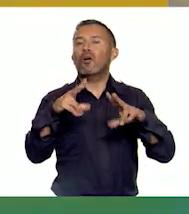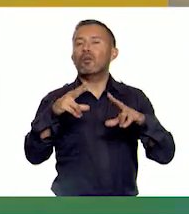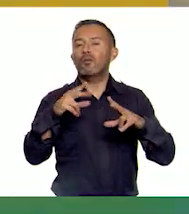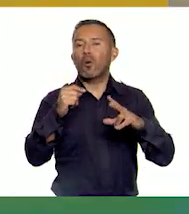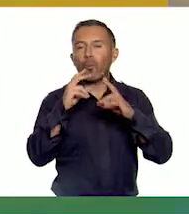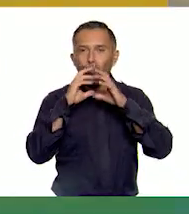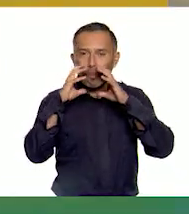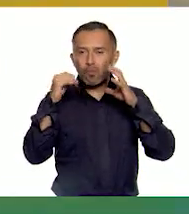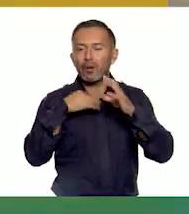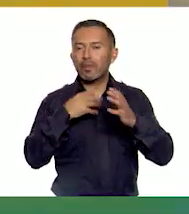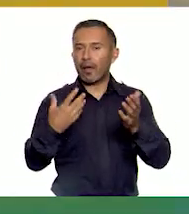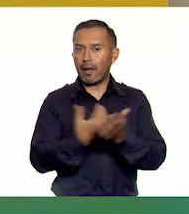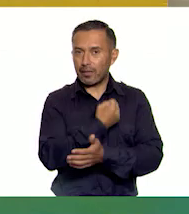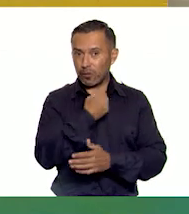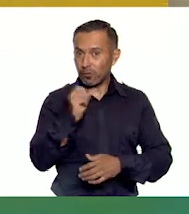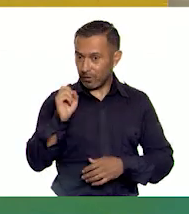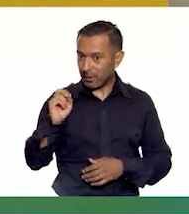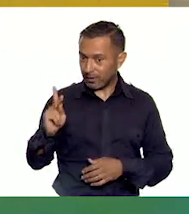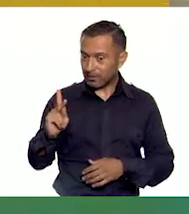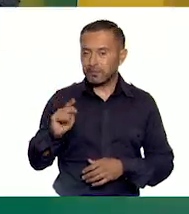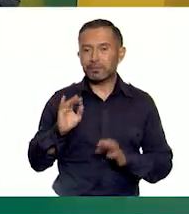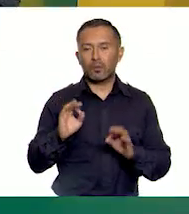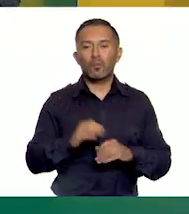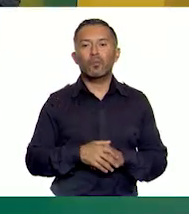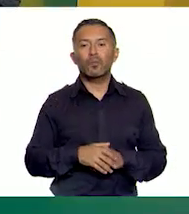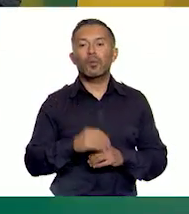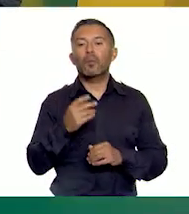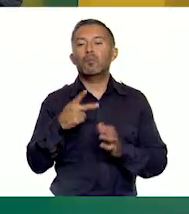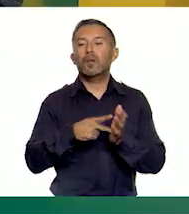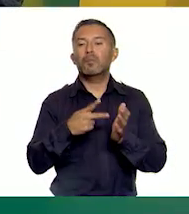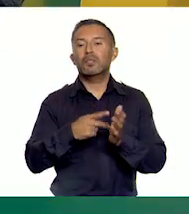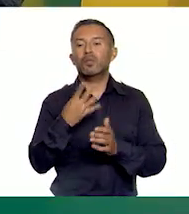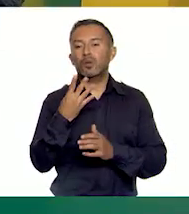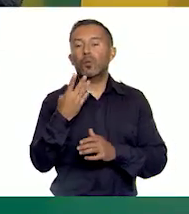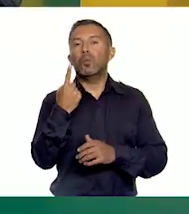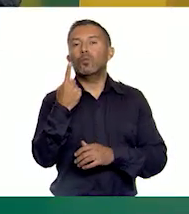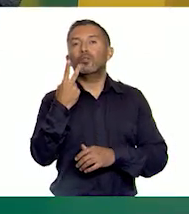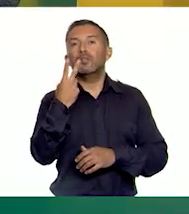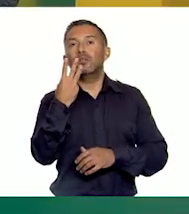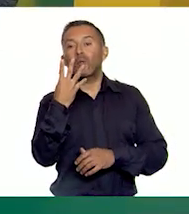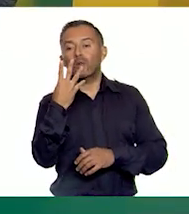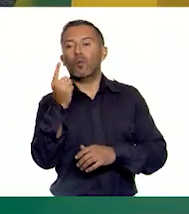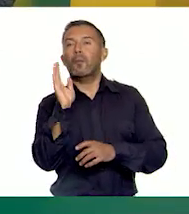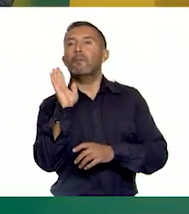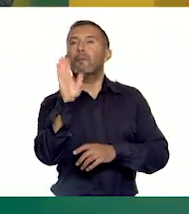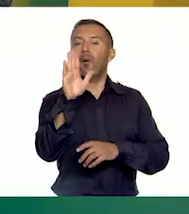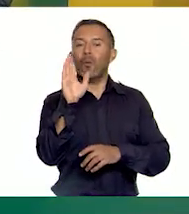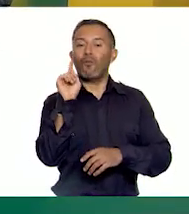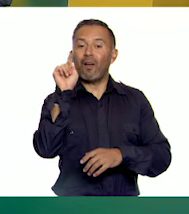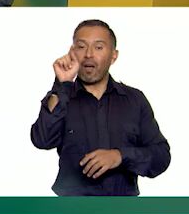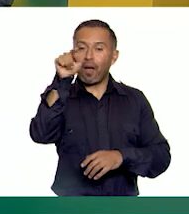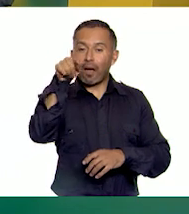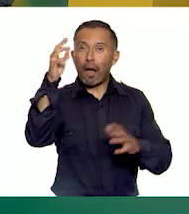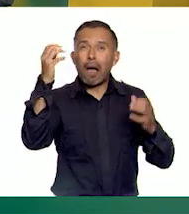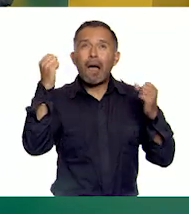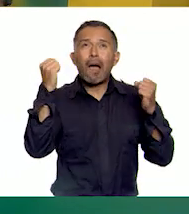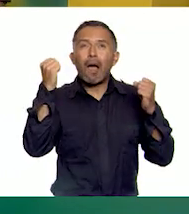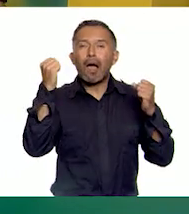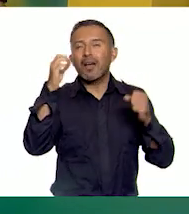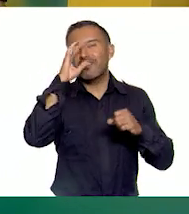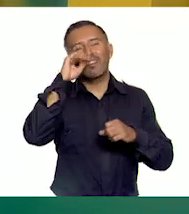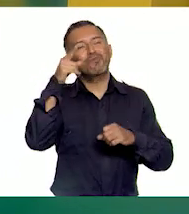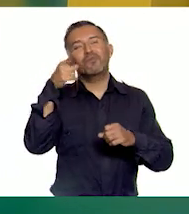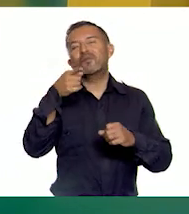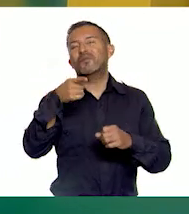poliglobo. Así es. Perfecto. Entonces, cuatro golpes. Uno, dos, tres, cuatro. ¡Ay! ¡Ay! Uno, cero.